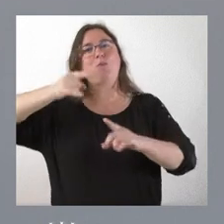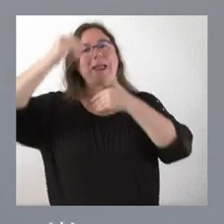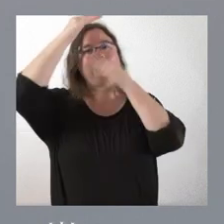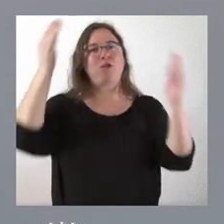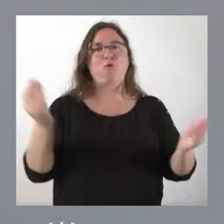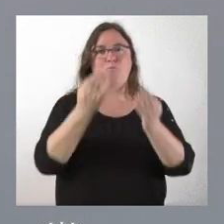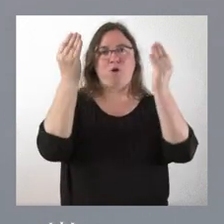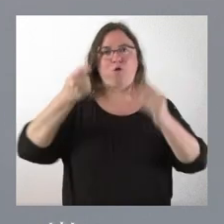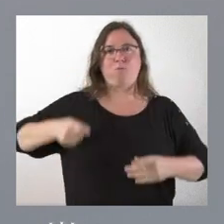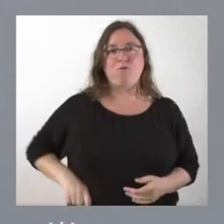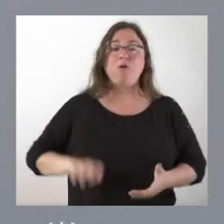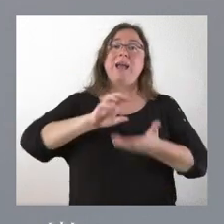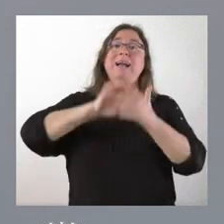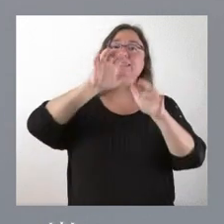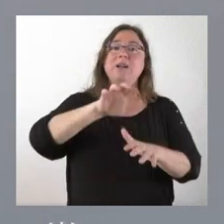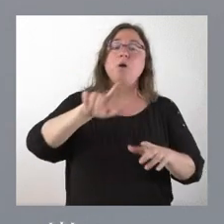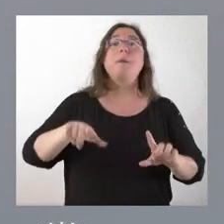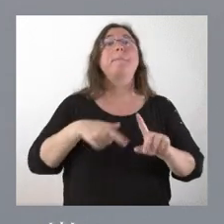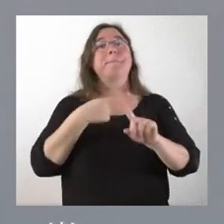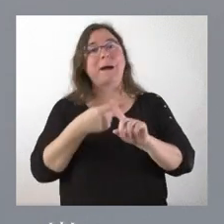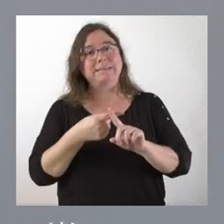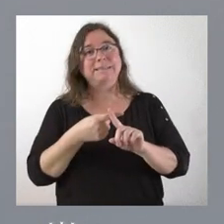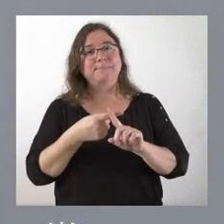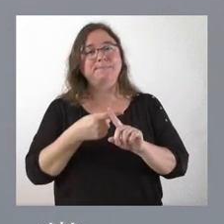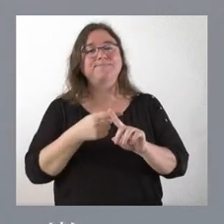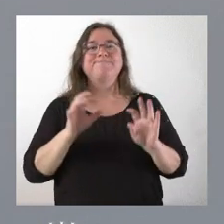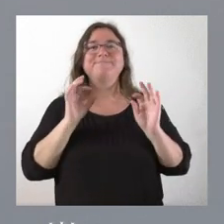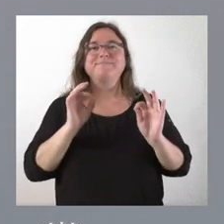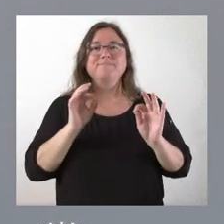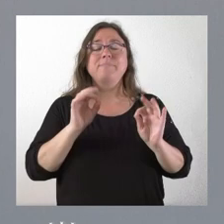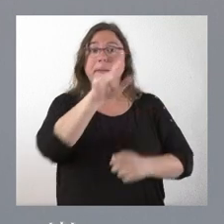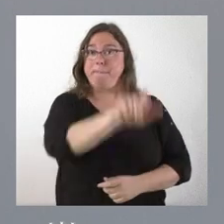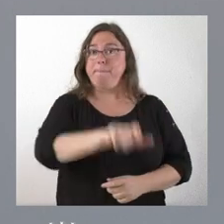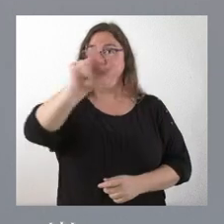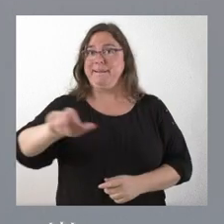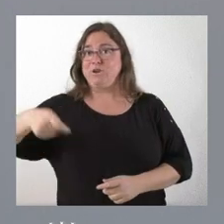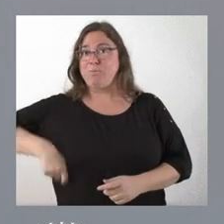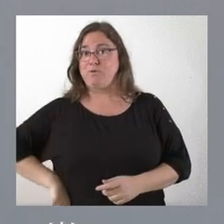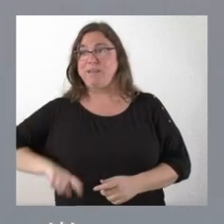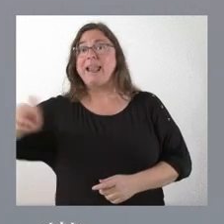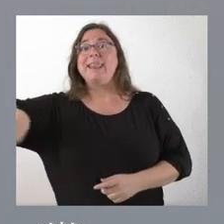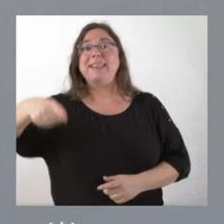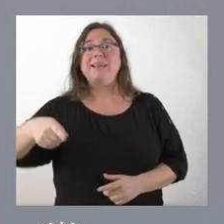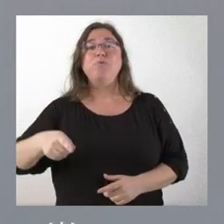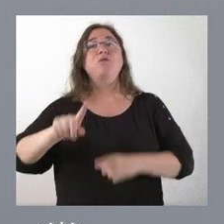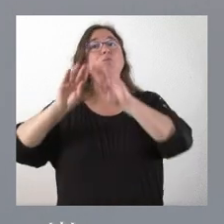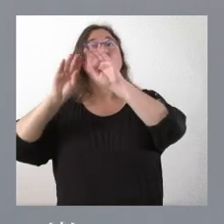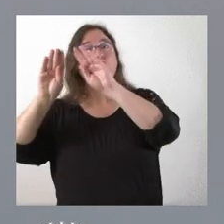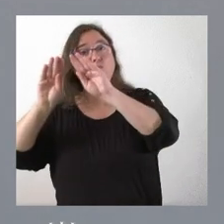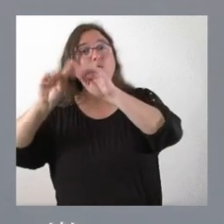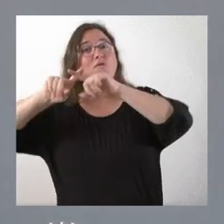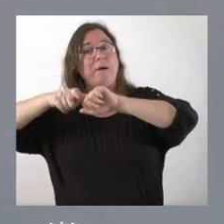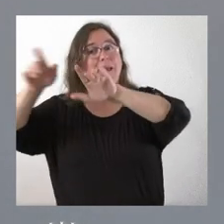profesional en Castilla y León, pero asimismo el que estas personas luego residan ellos y sus familias en nuestra